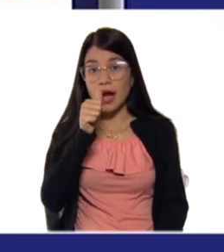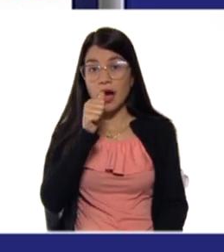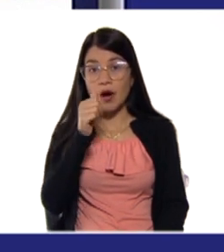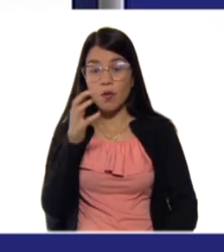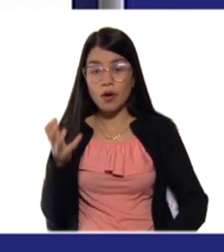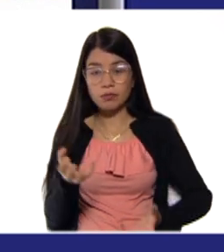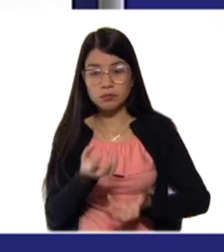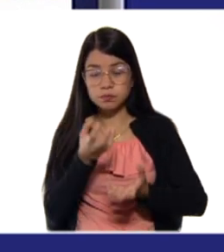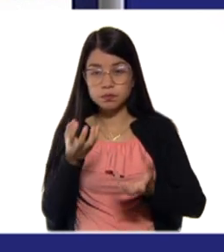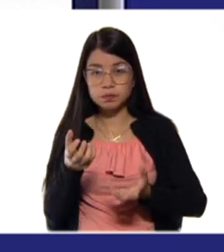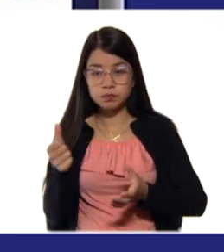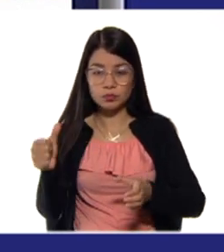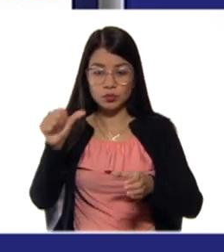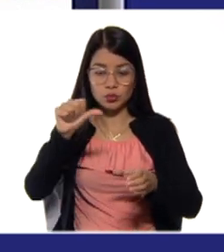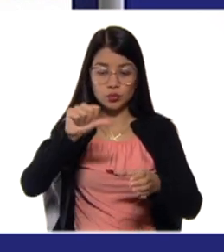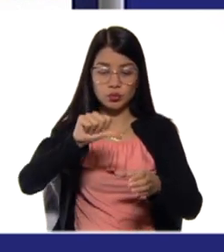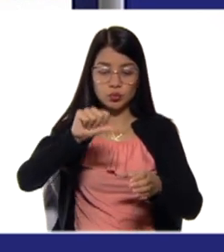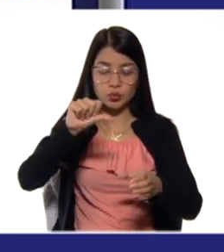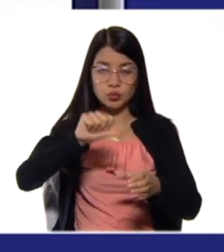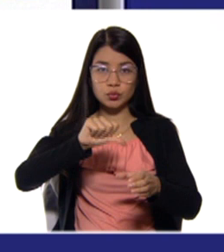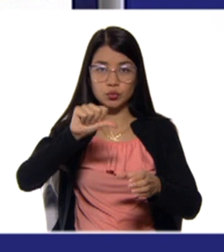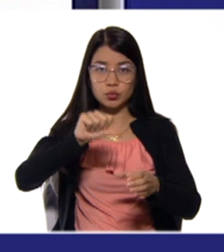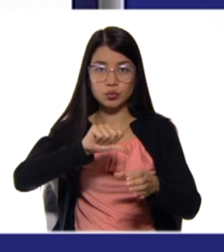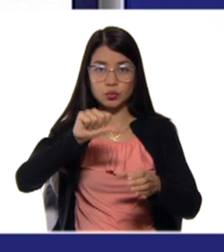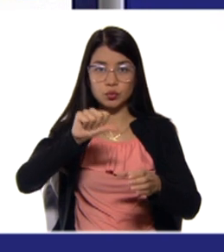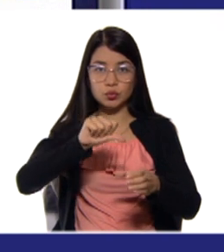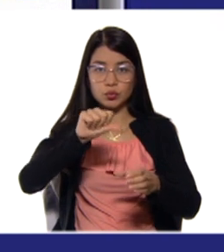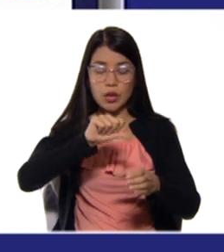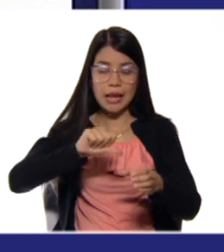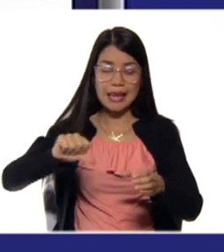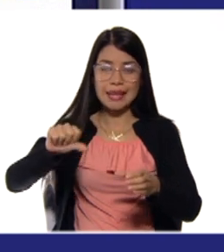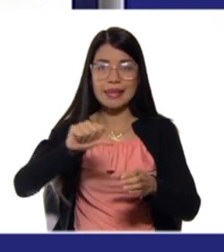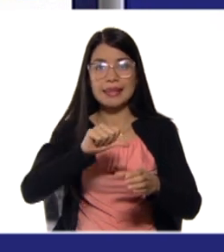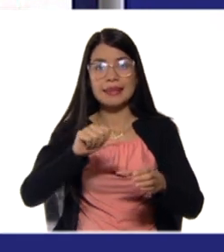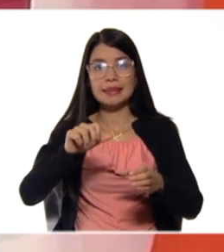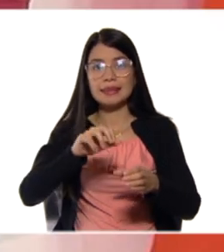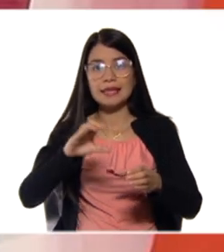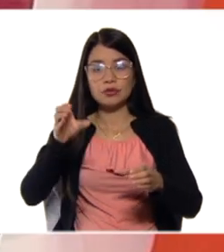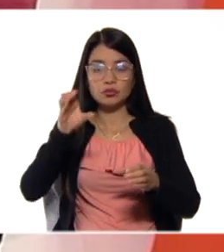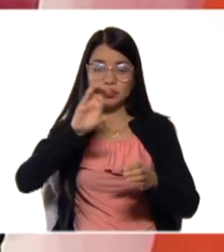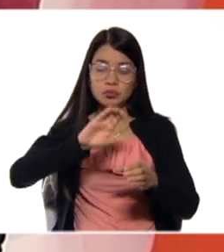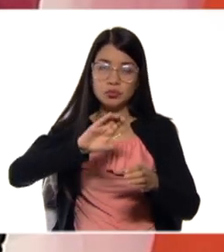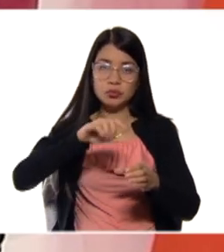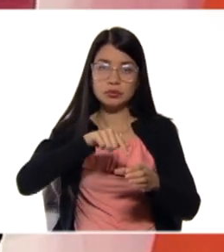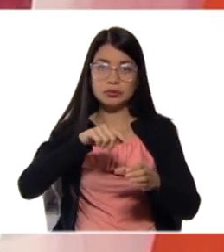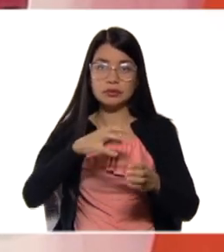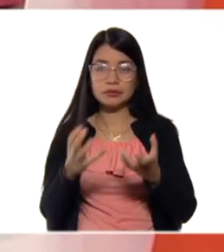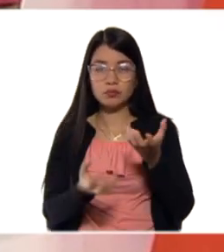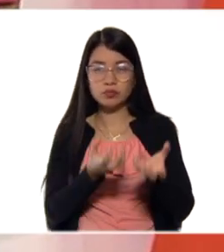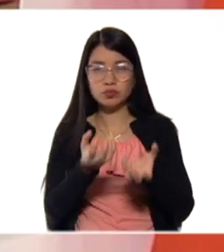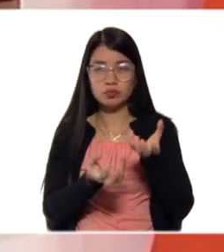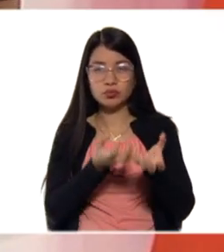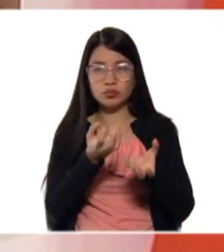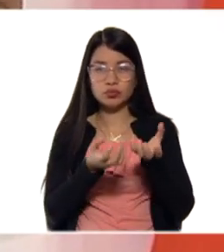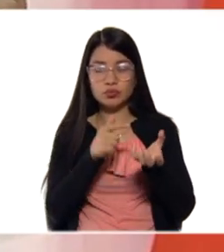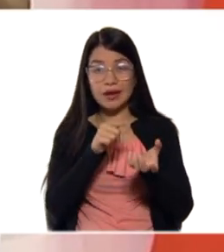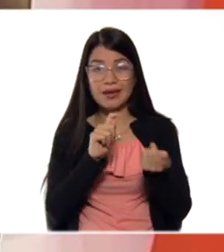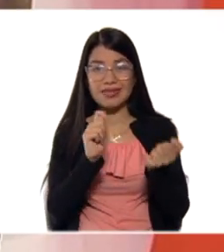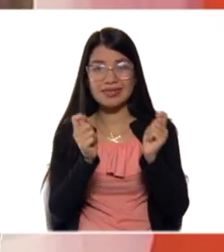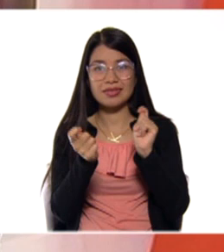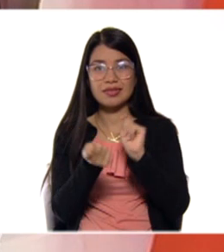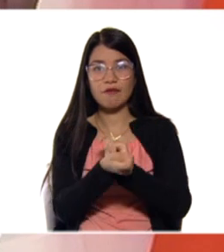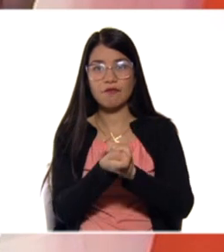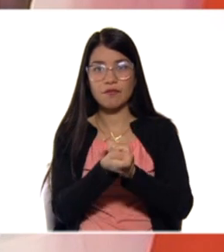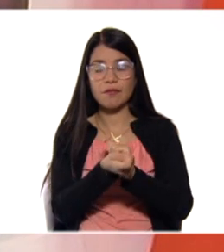hervir el líquido, yo estoy transformando y estoy pasando de un estado a otro. Consumo de una vela.